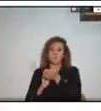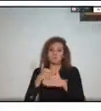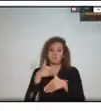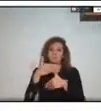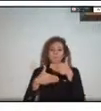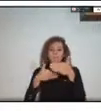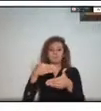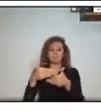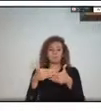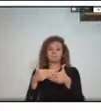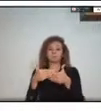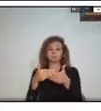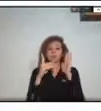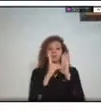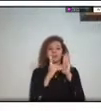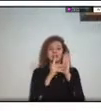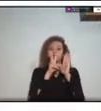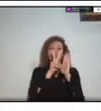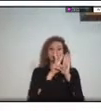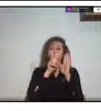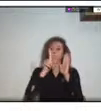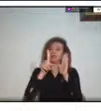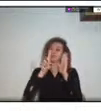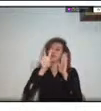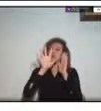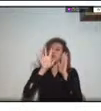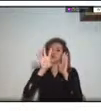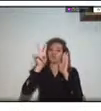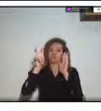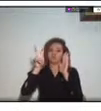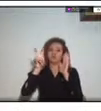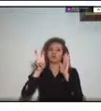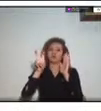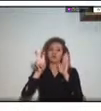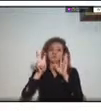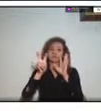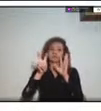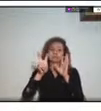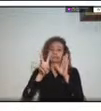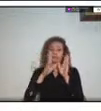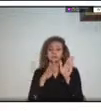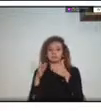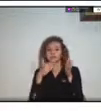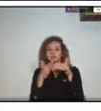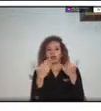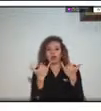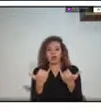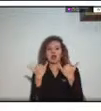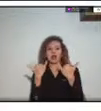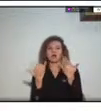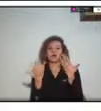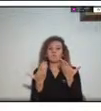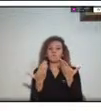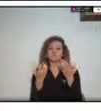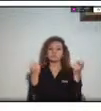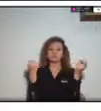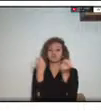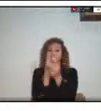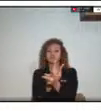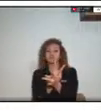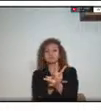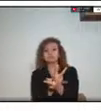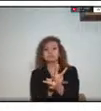del decreto 2157 migramos a lo que hoy denominamos comunicación de riesgo que no sólo implica